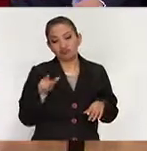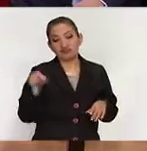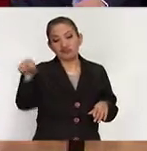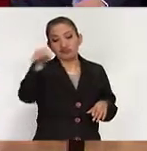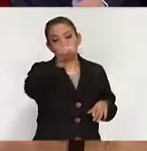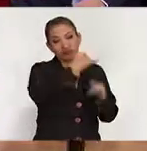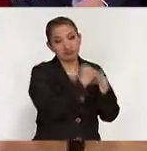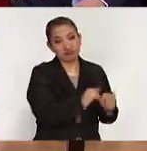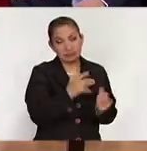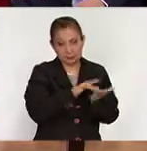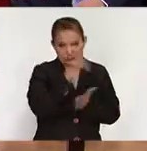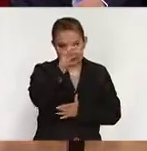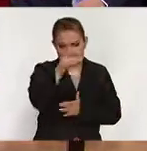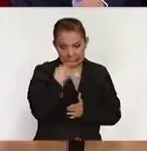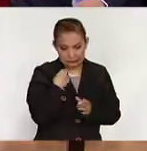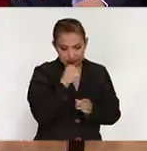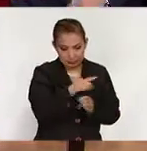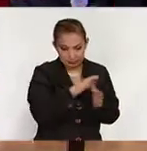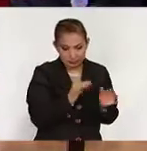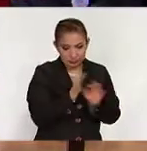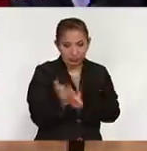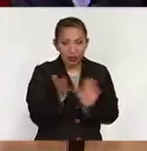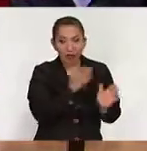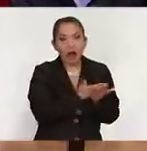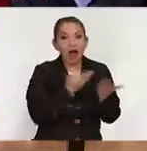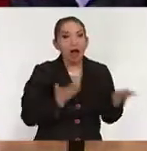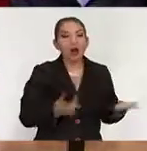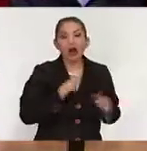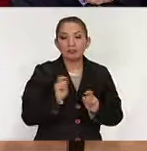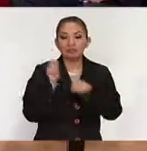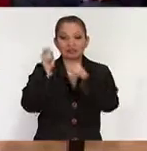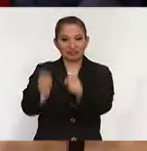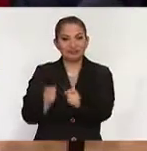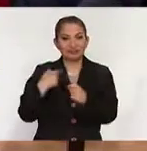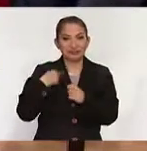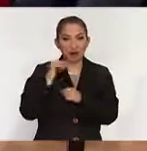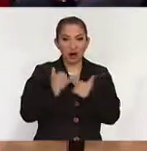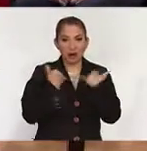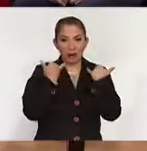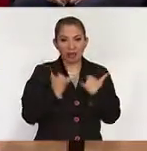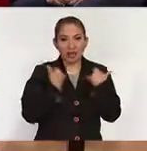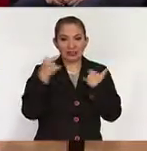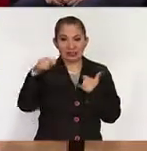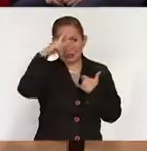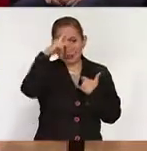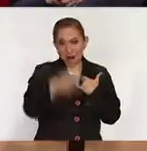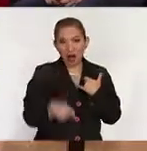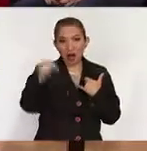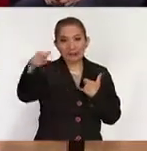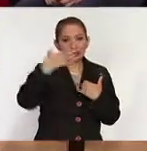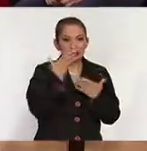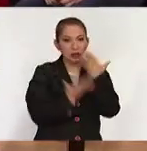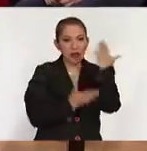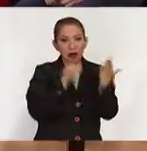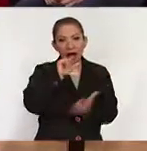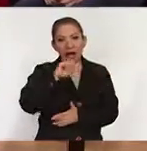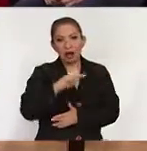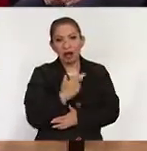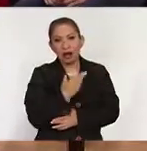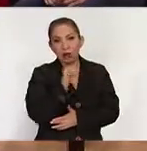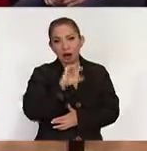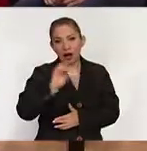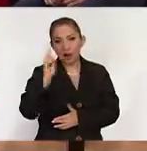campañas en México gracias por esta parte Mauricio vamos a darle voz precisamente a los jóvenes jóvenes mexicanos este estudiante de la NAWAC